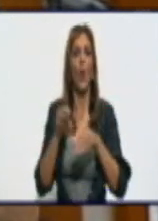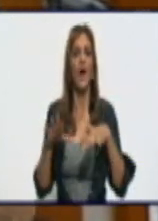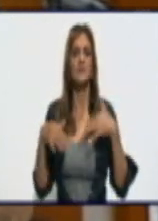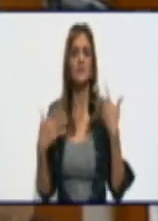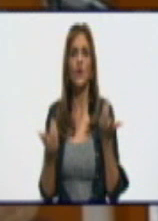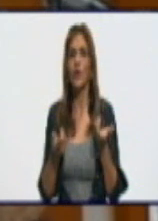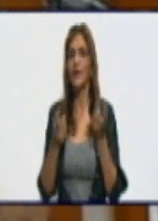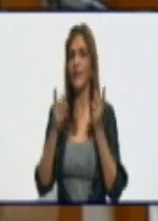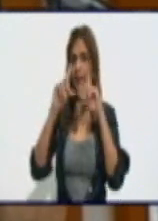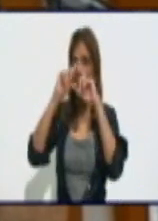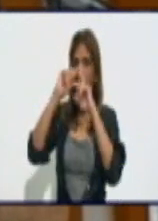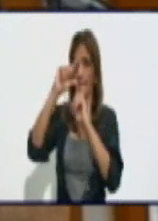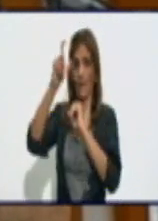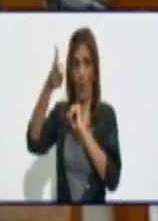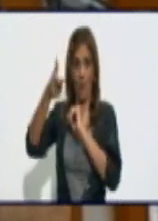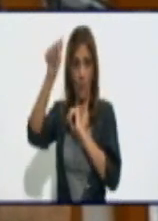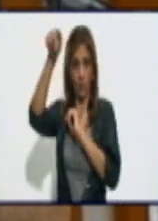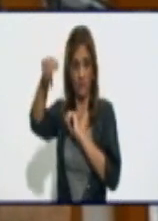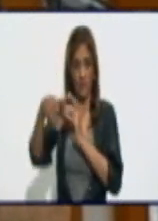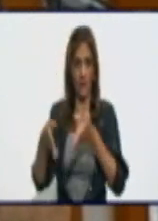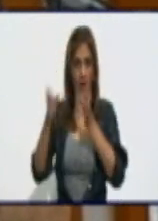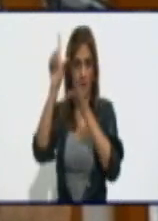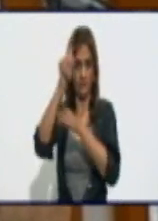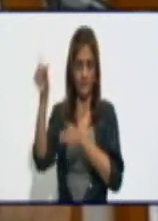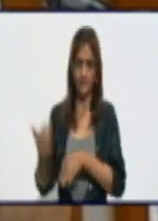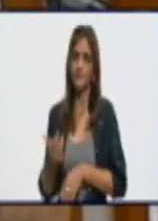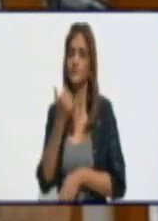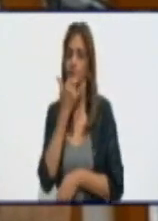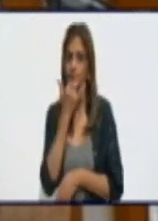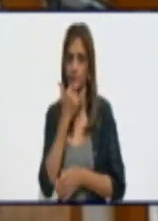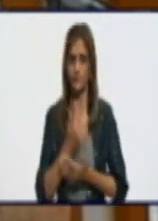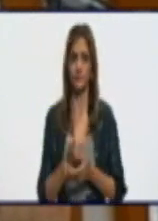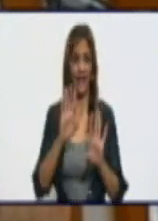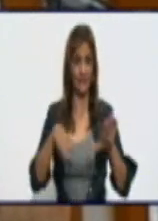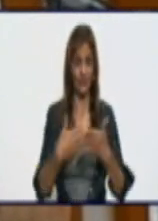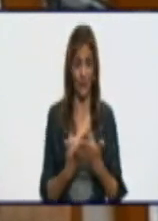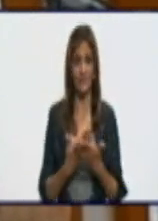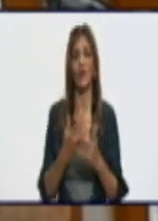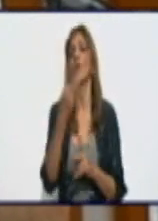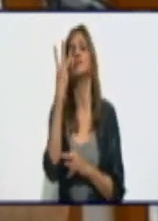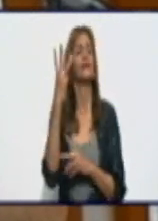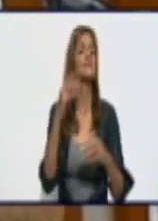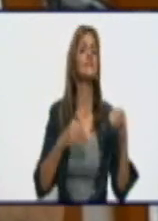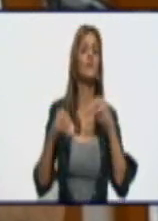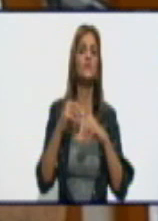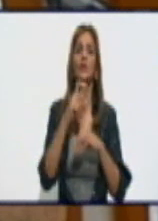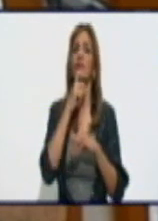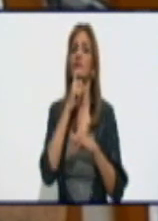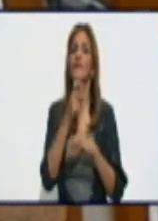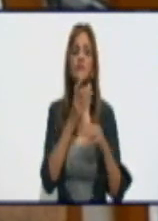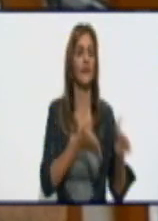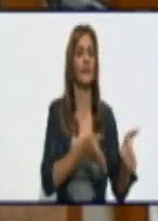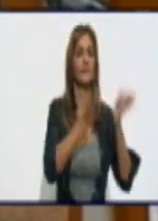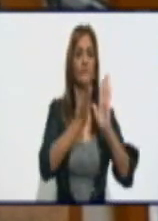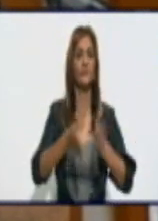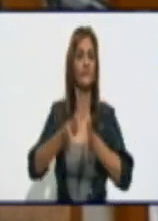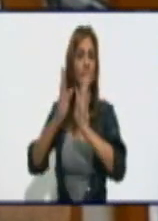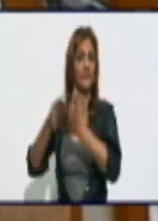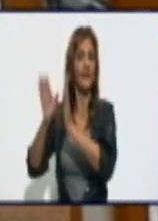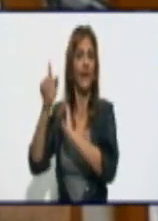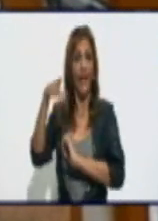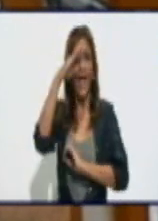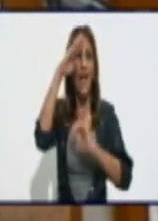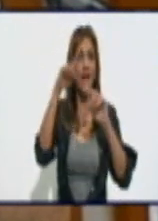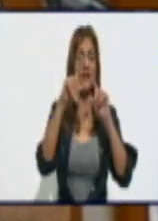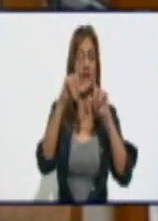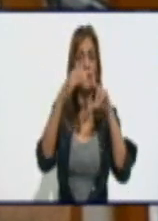dicha planta. Partiendo de esta situación, en el país fue necesario afectar en prácticamente todo el